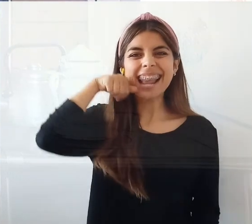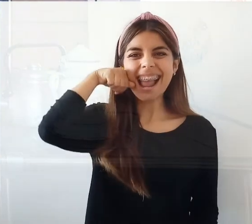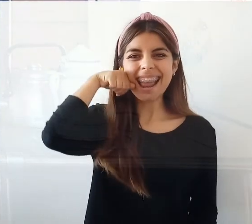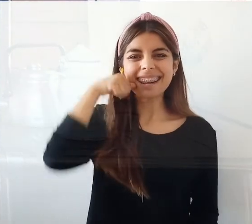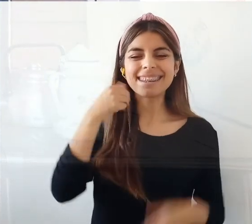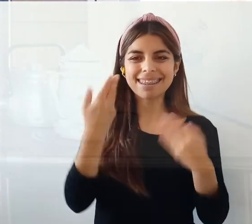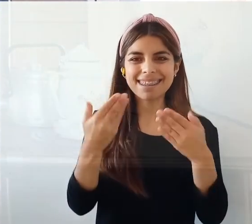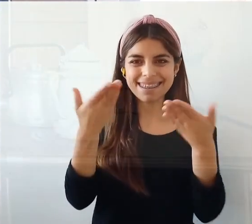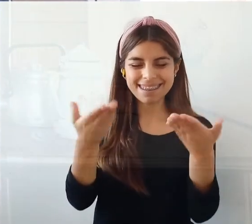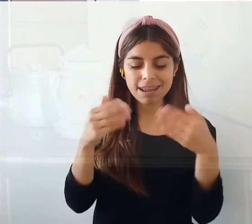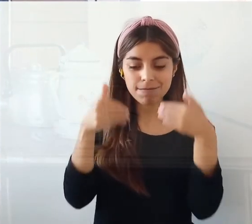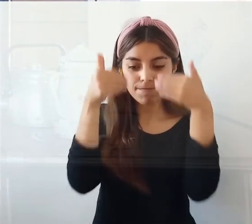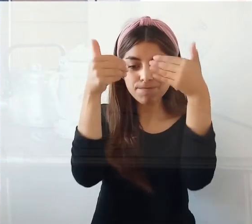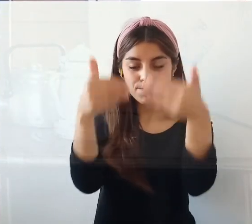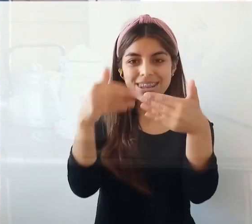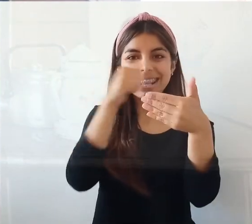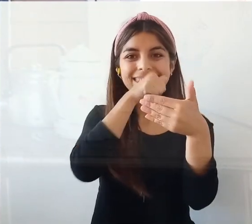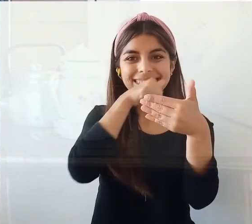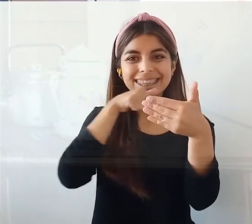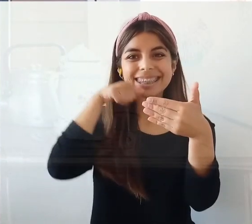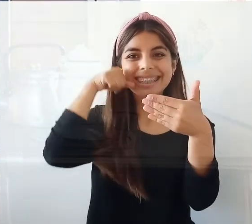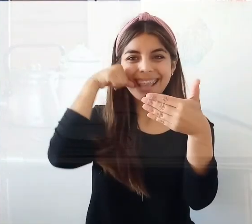detrás de la estufa y lo colgamos.